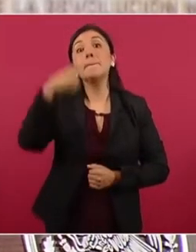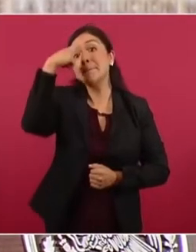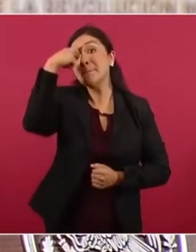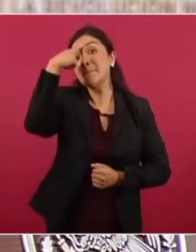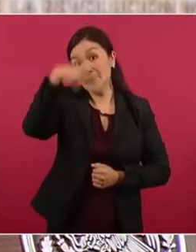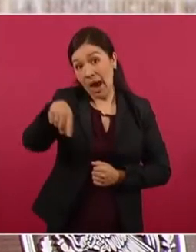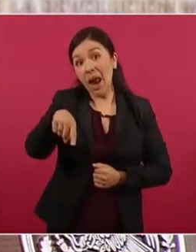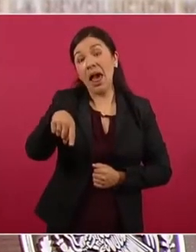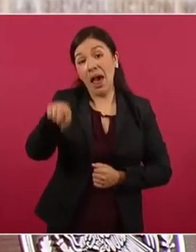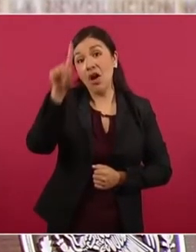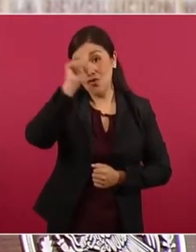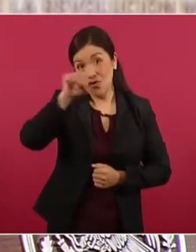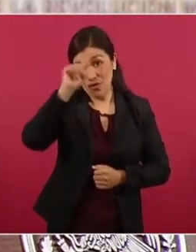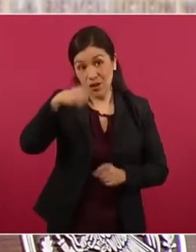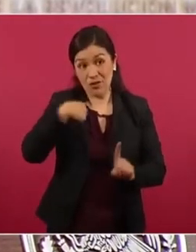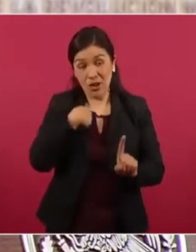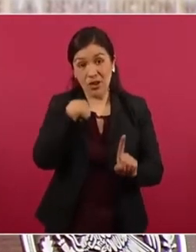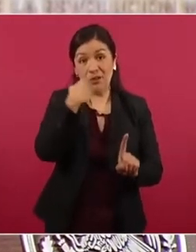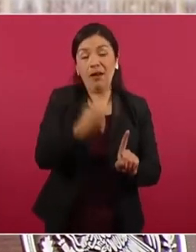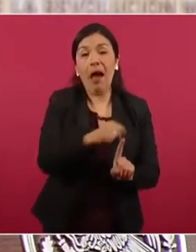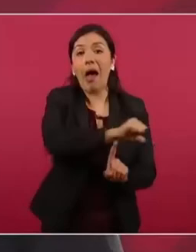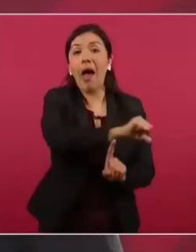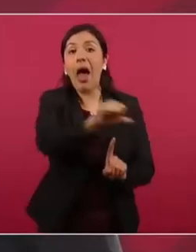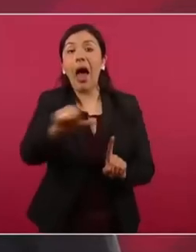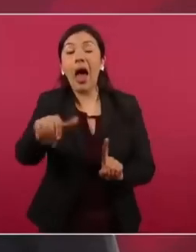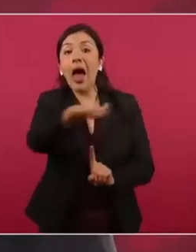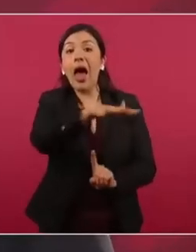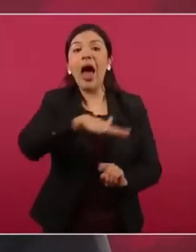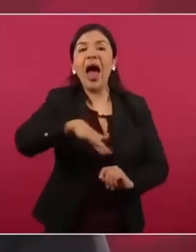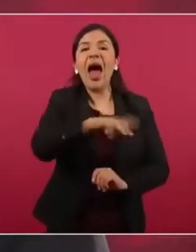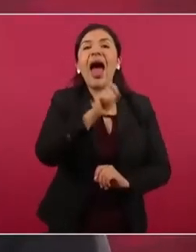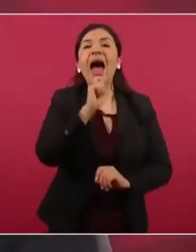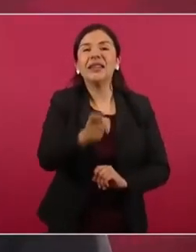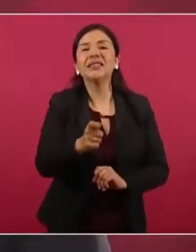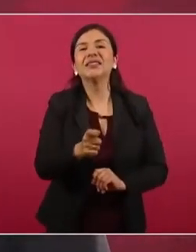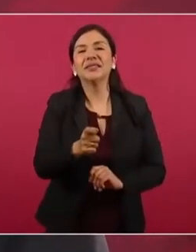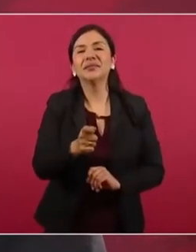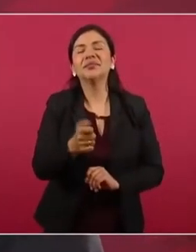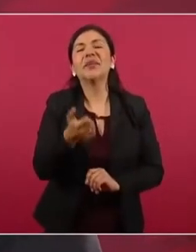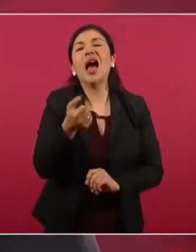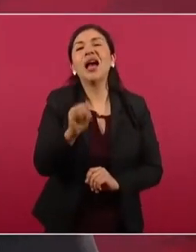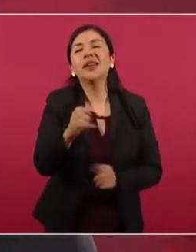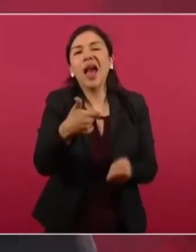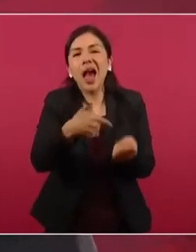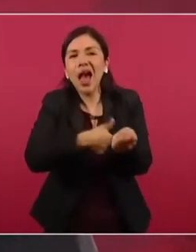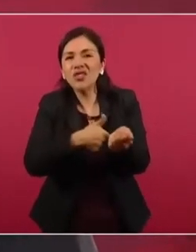que se manejan en los sótanos,